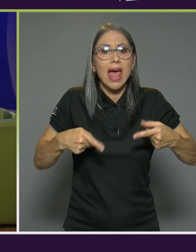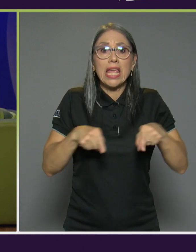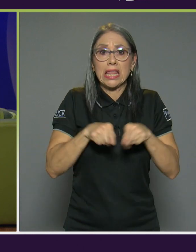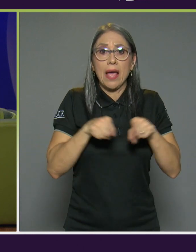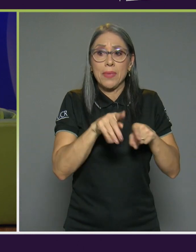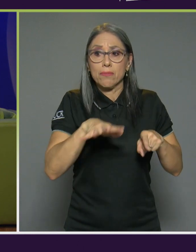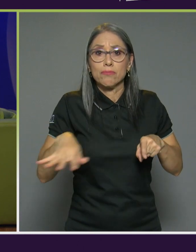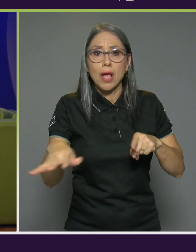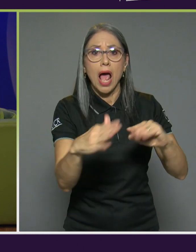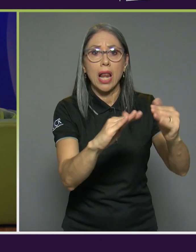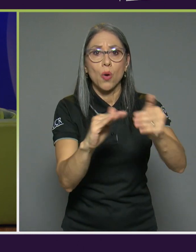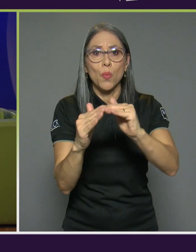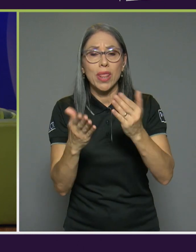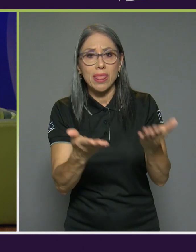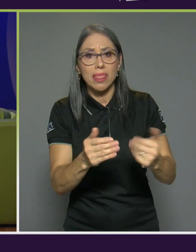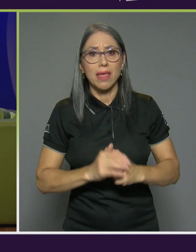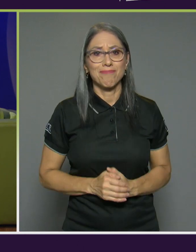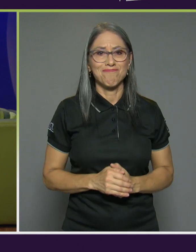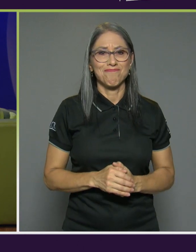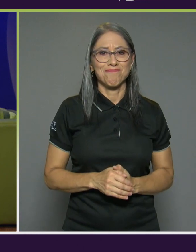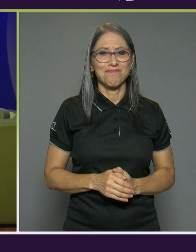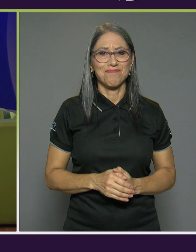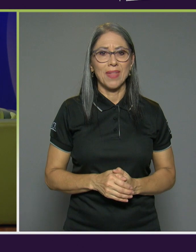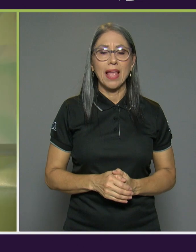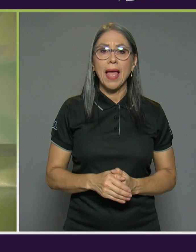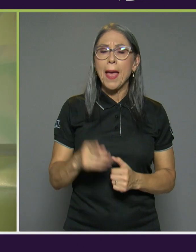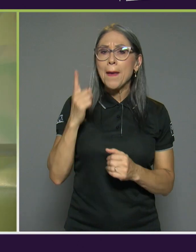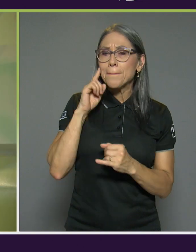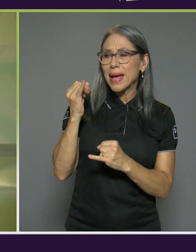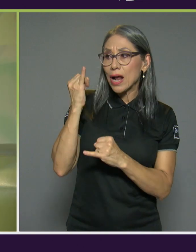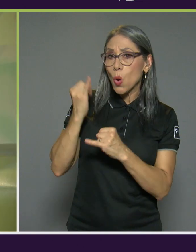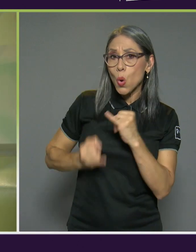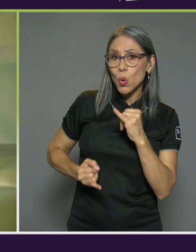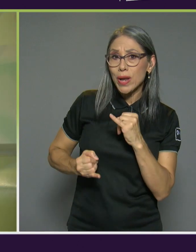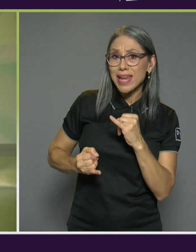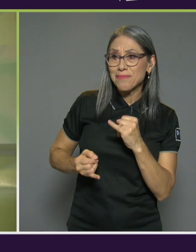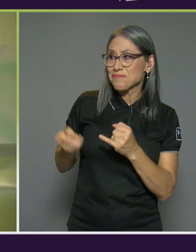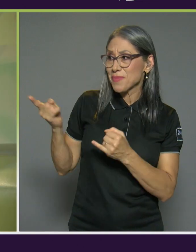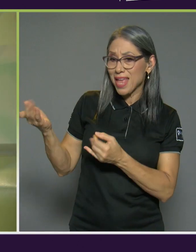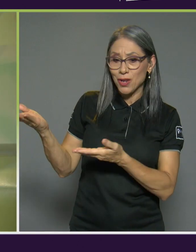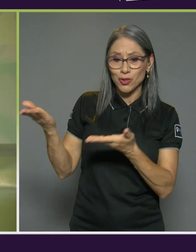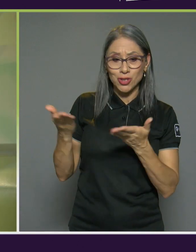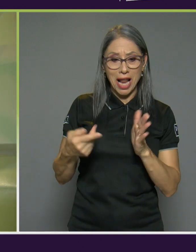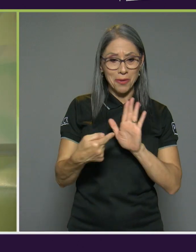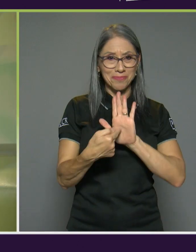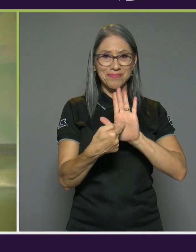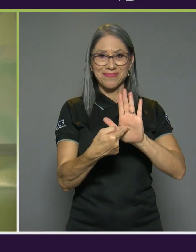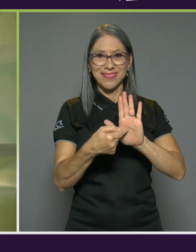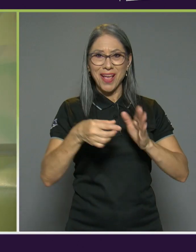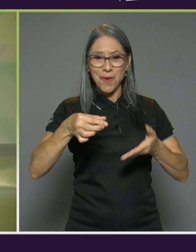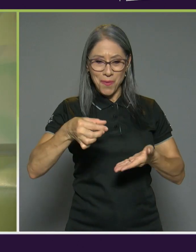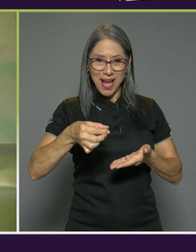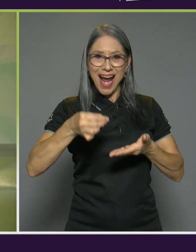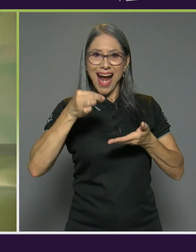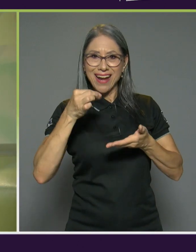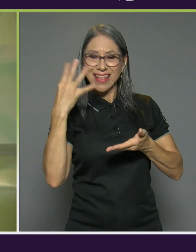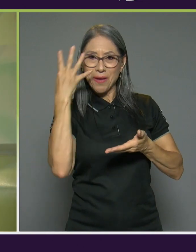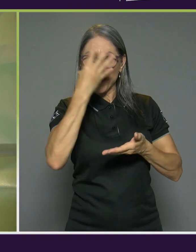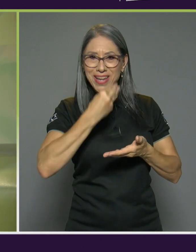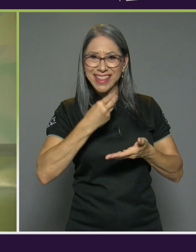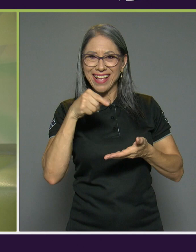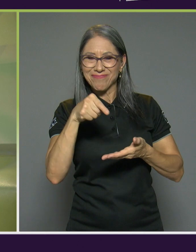estoy desarrollando y para concluir este nos trajo eduardo esta jarra tan bonita del centro irino del tejado del huarco